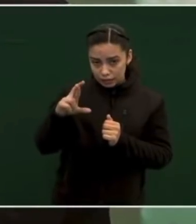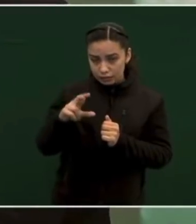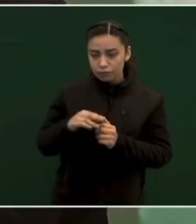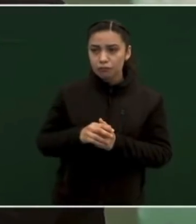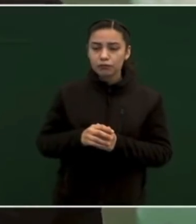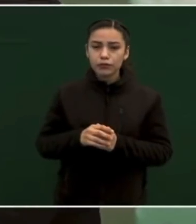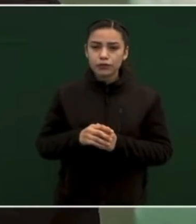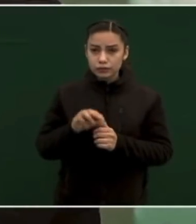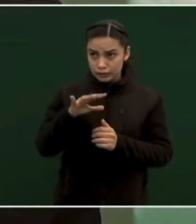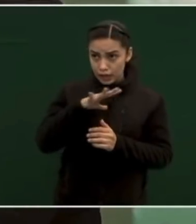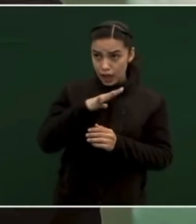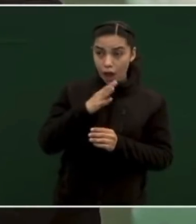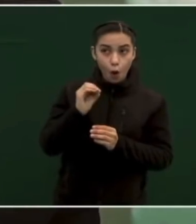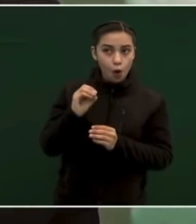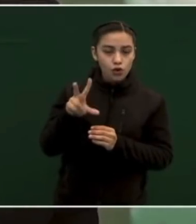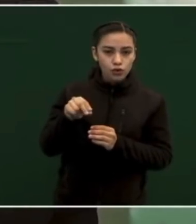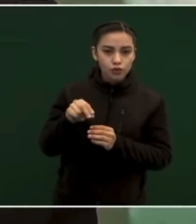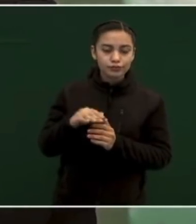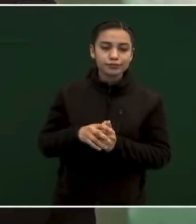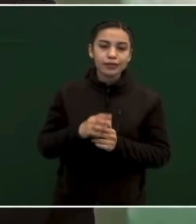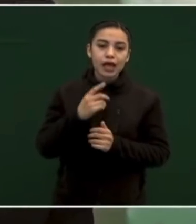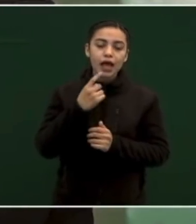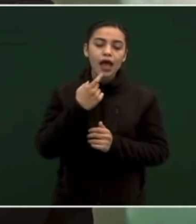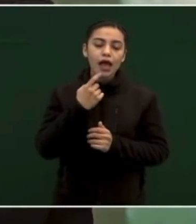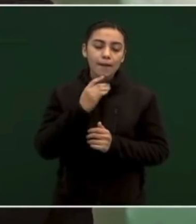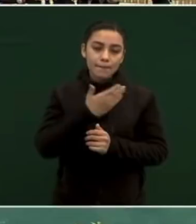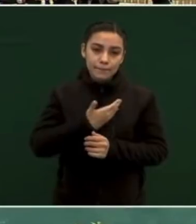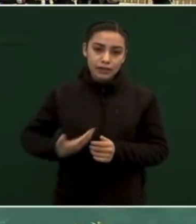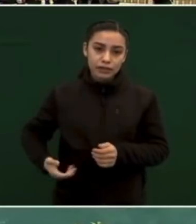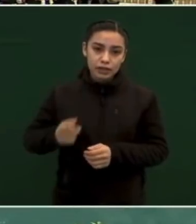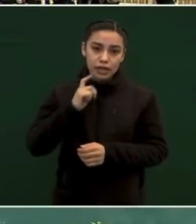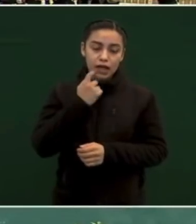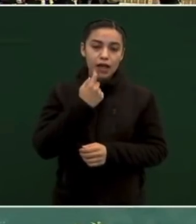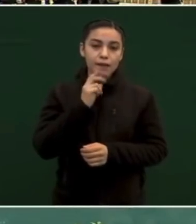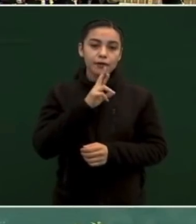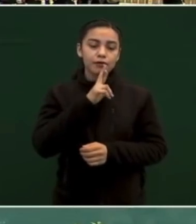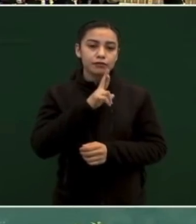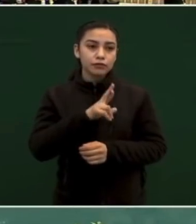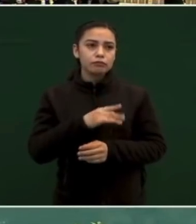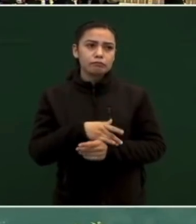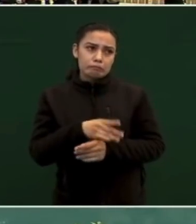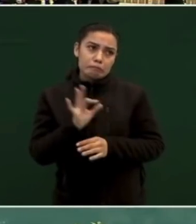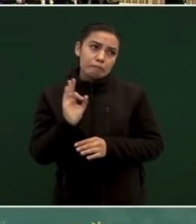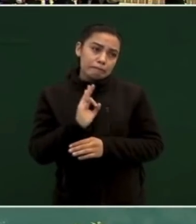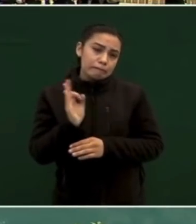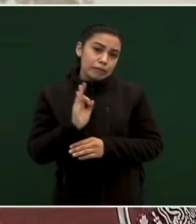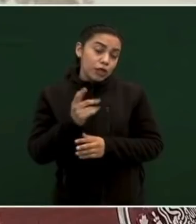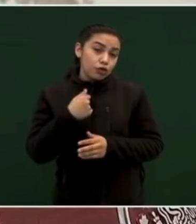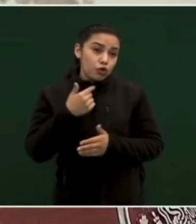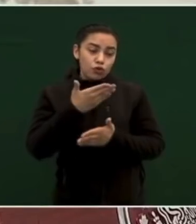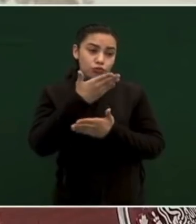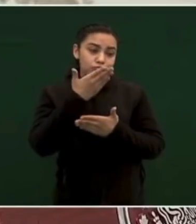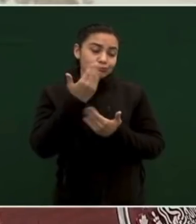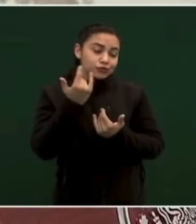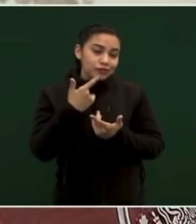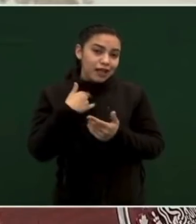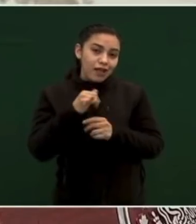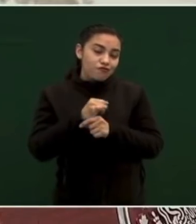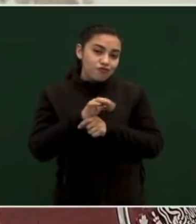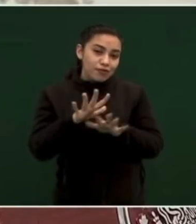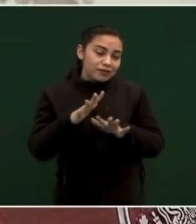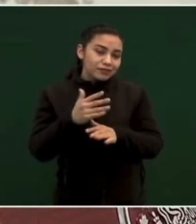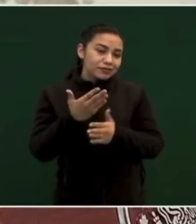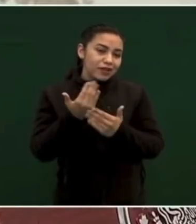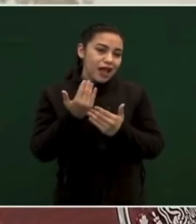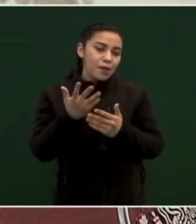directa, porque Marcelo está en Francia, pero